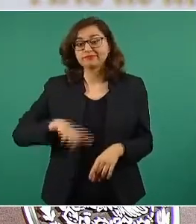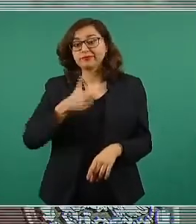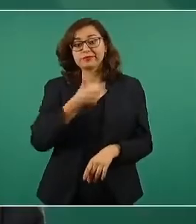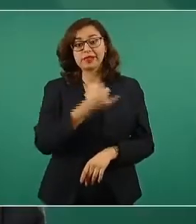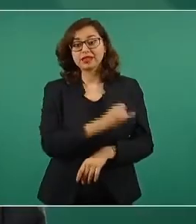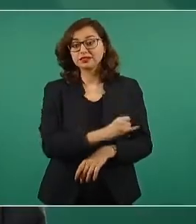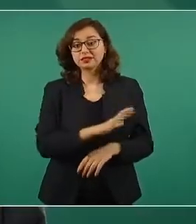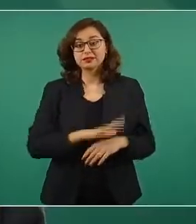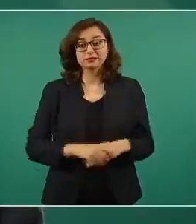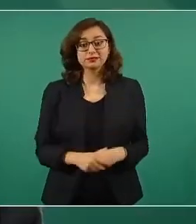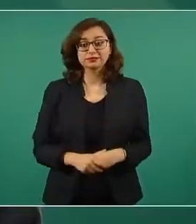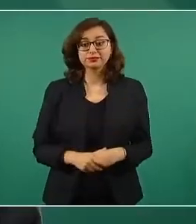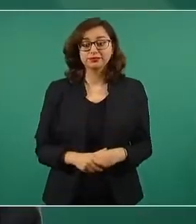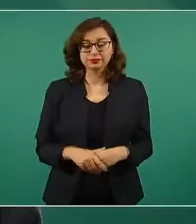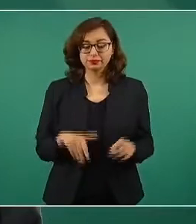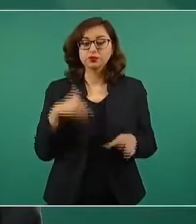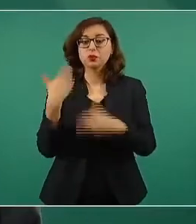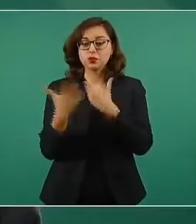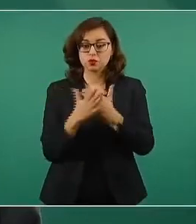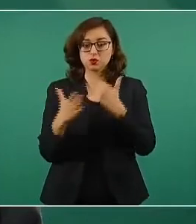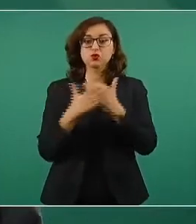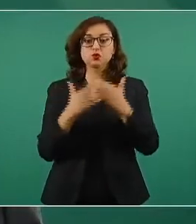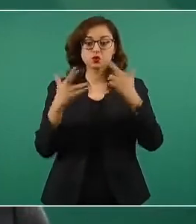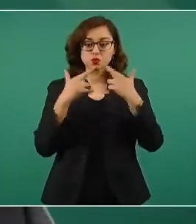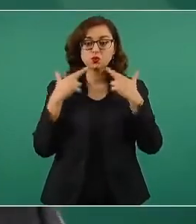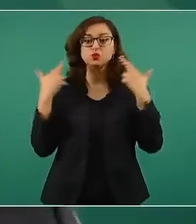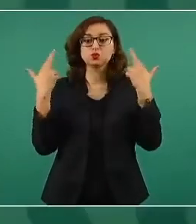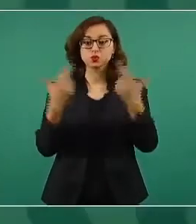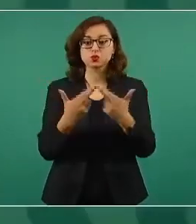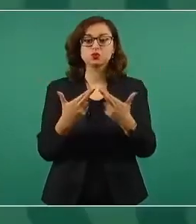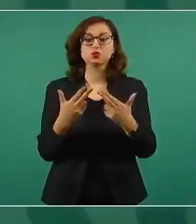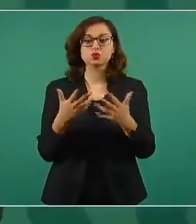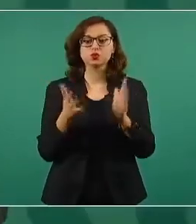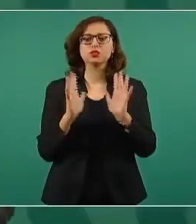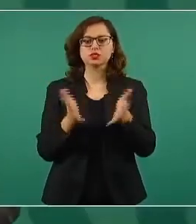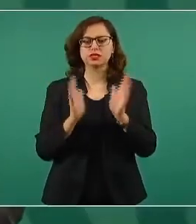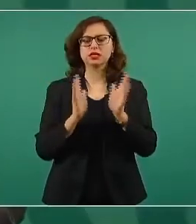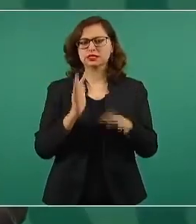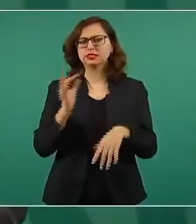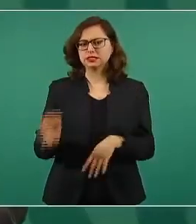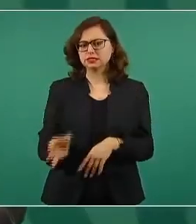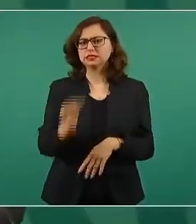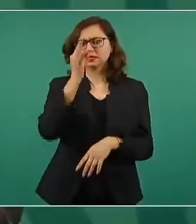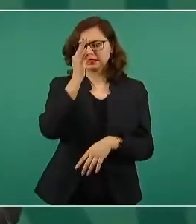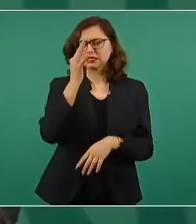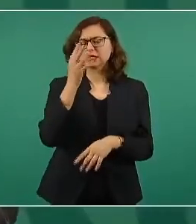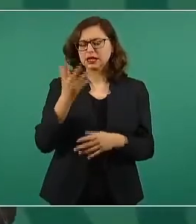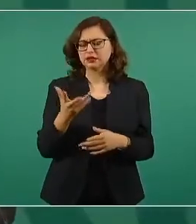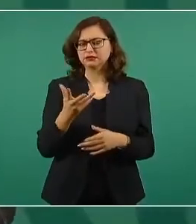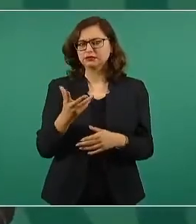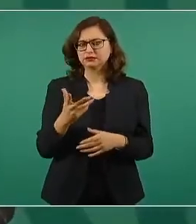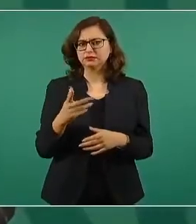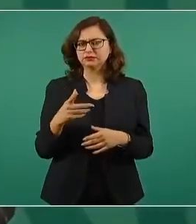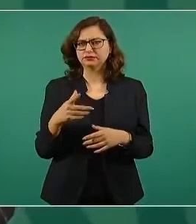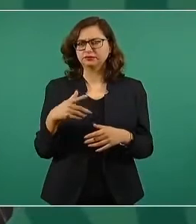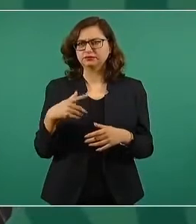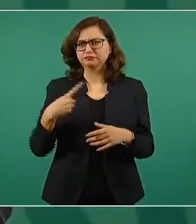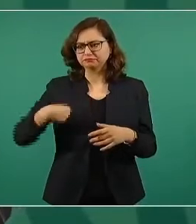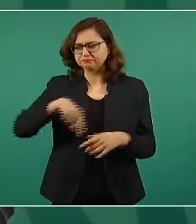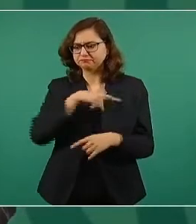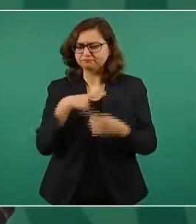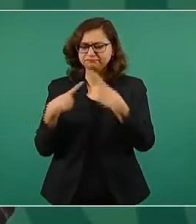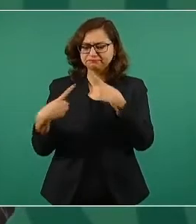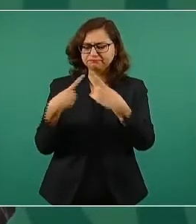Qué bien que tocas el tema, porque a todos los interesados